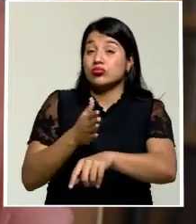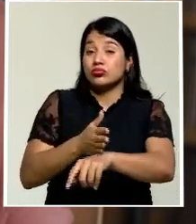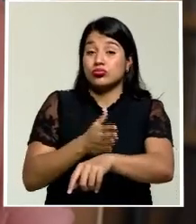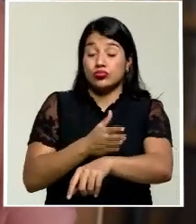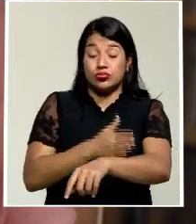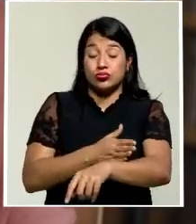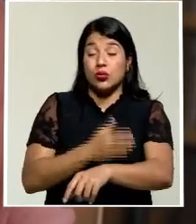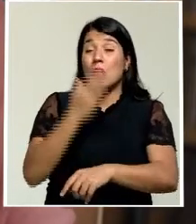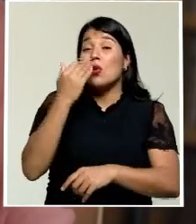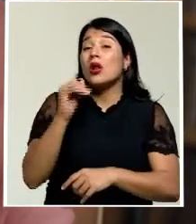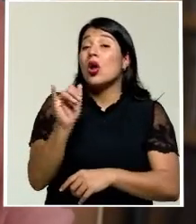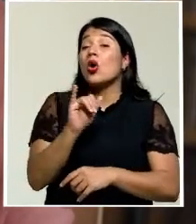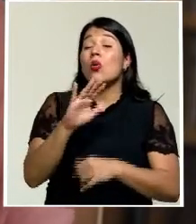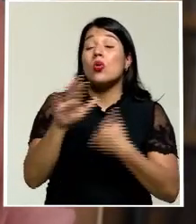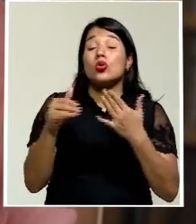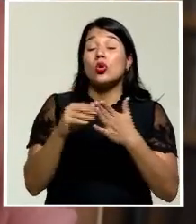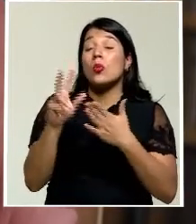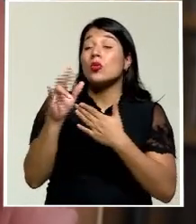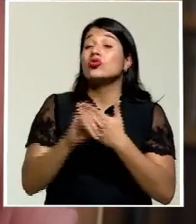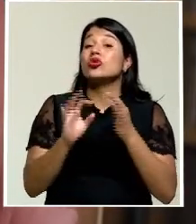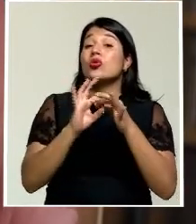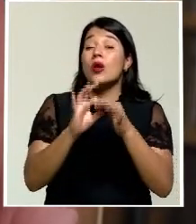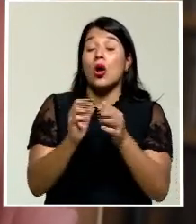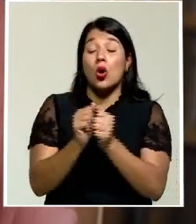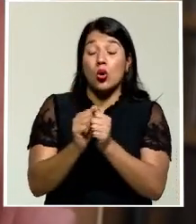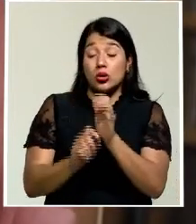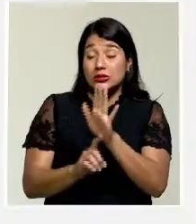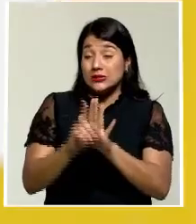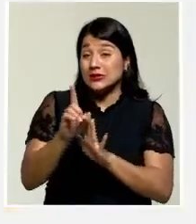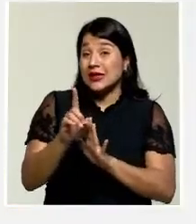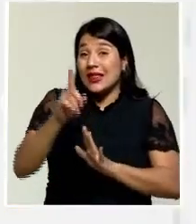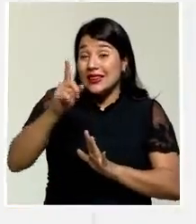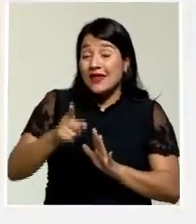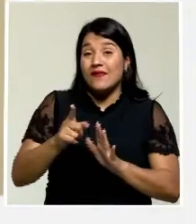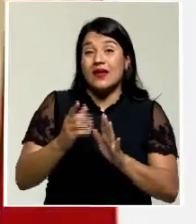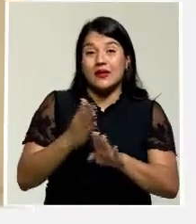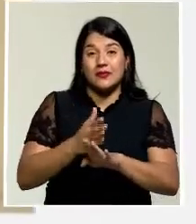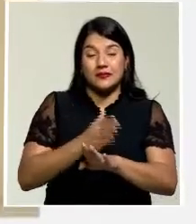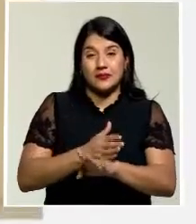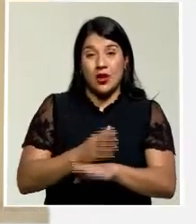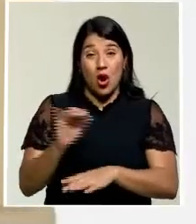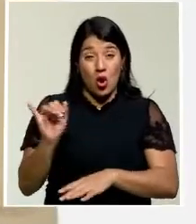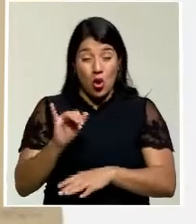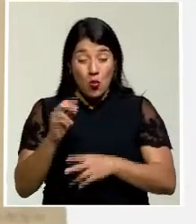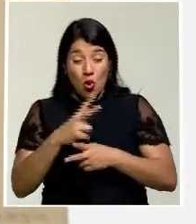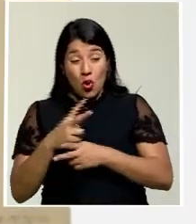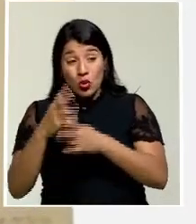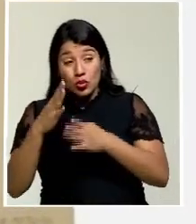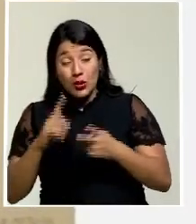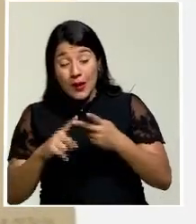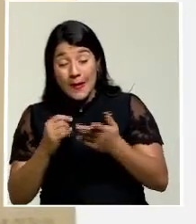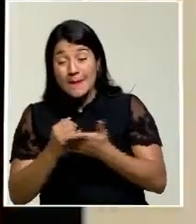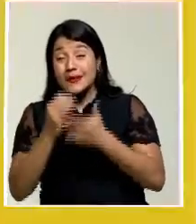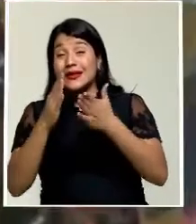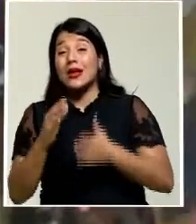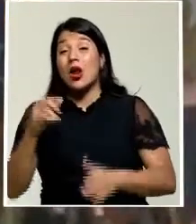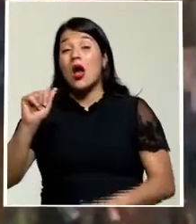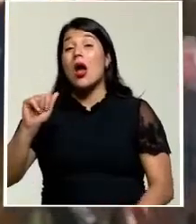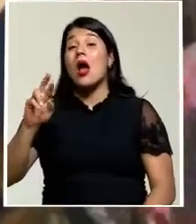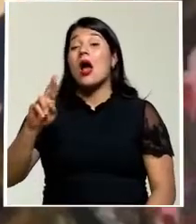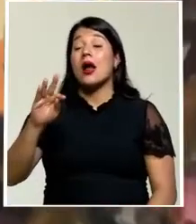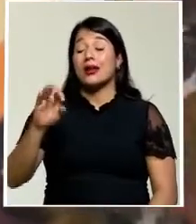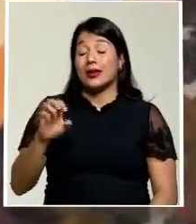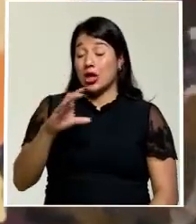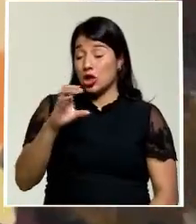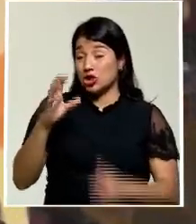como todo proyecto de investigación va creciendo. Como curadora e investigadora de arte costarricense, por muchos